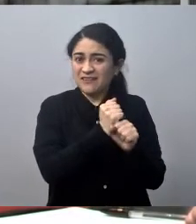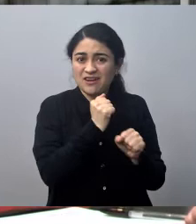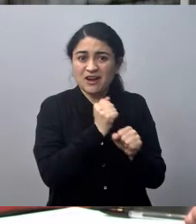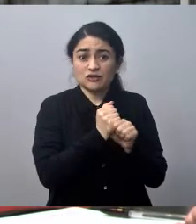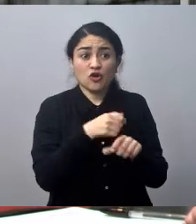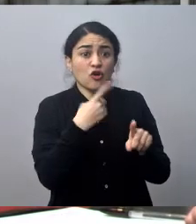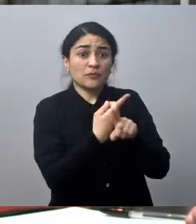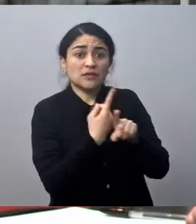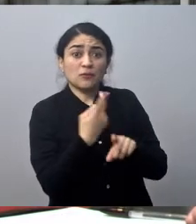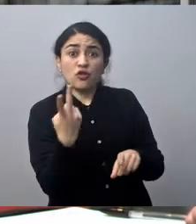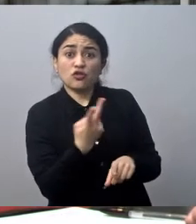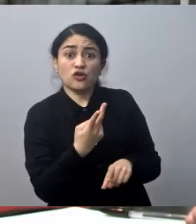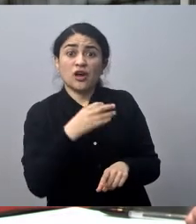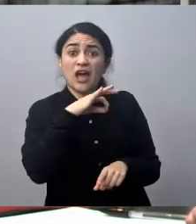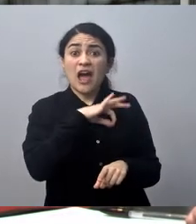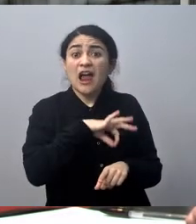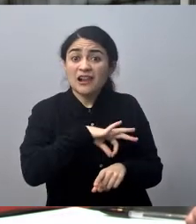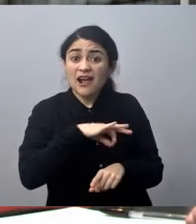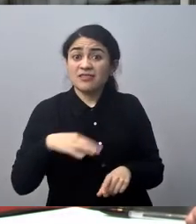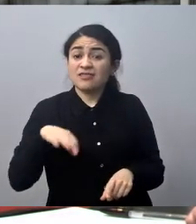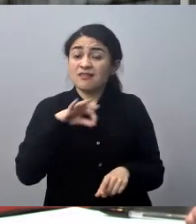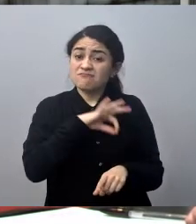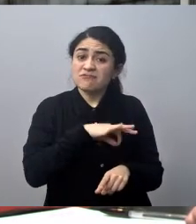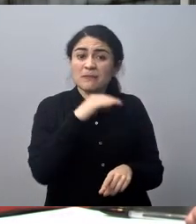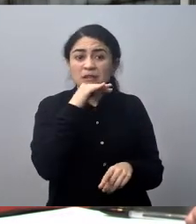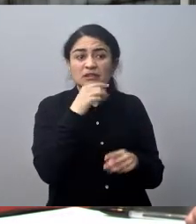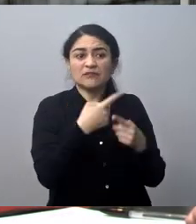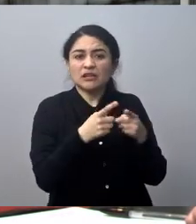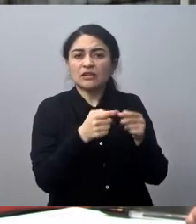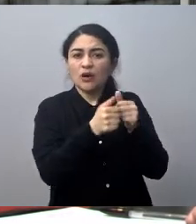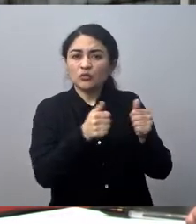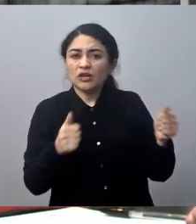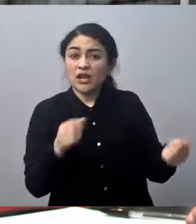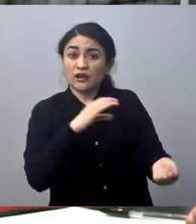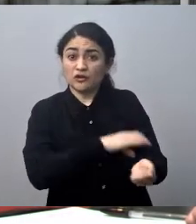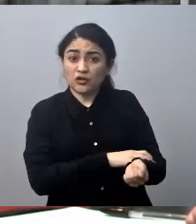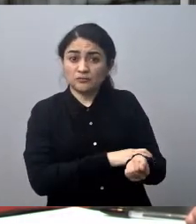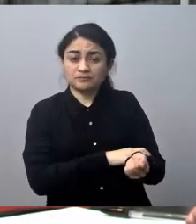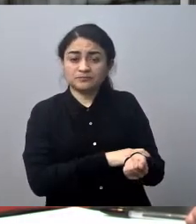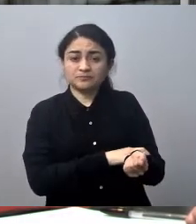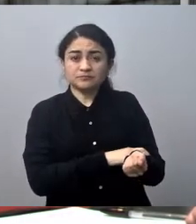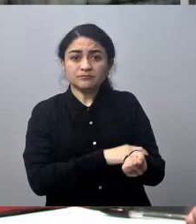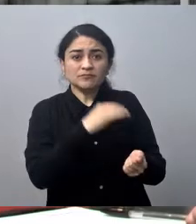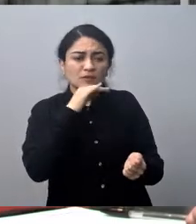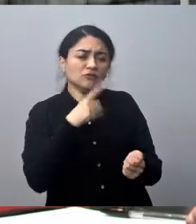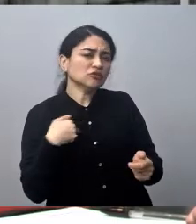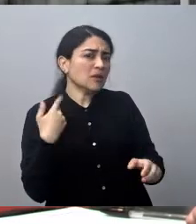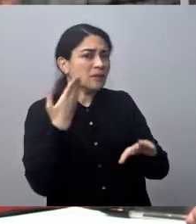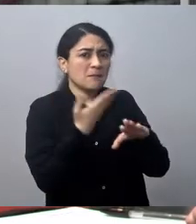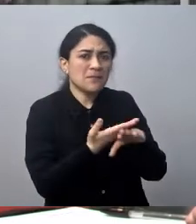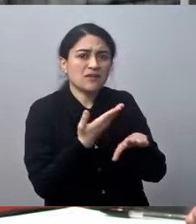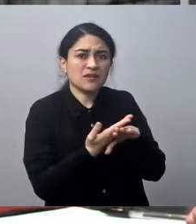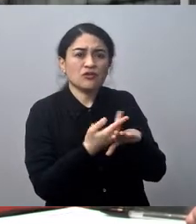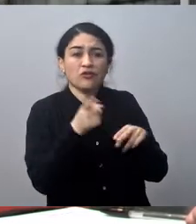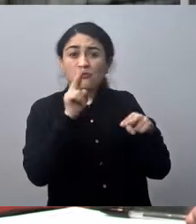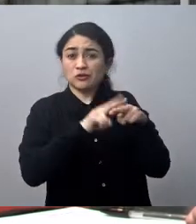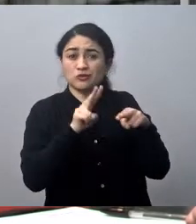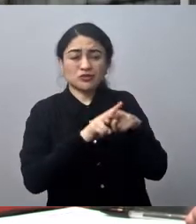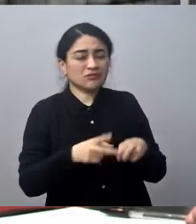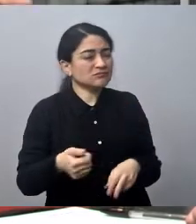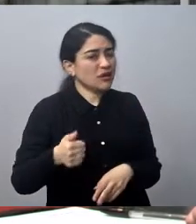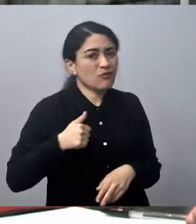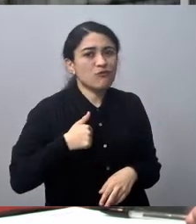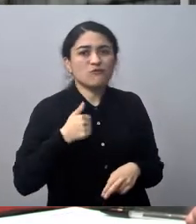dos alcaldes y con algunas autoridades regionales, donde además de solicitar que todas estas medidas se